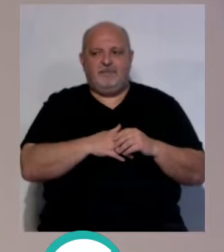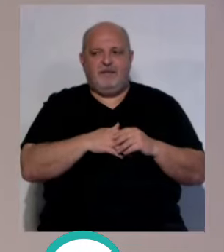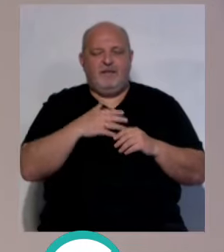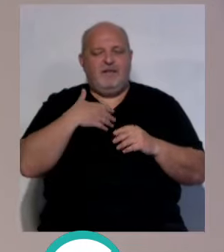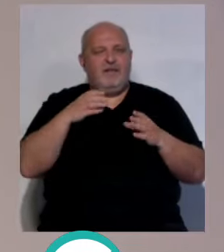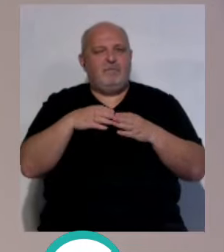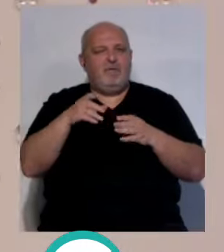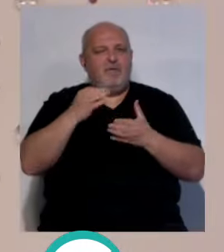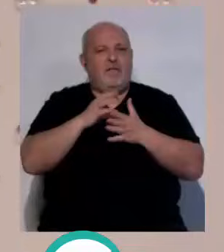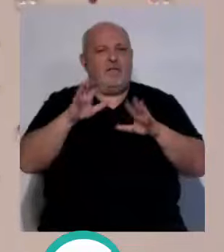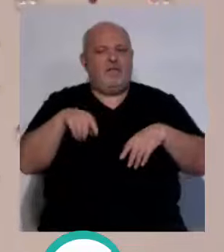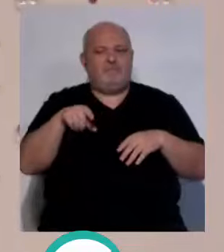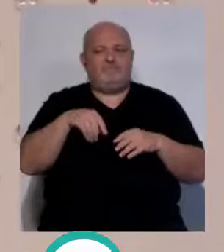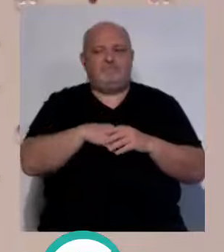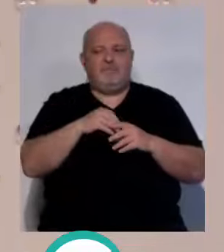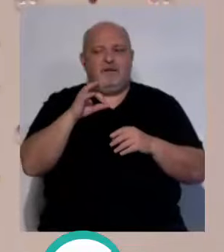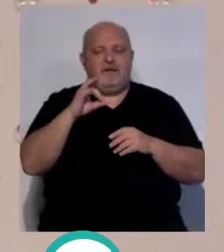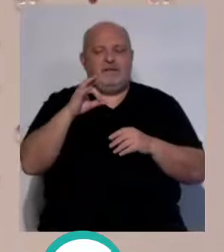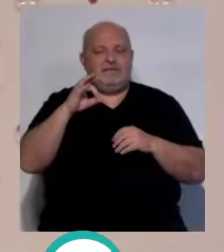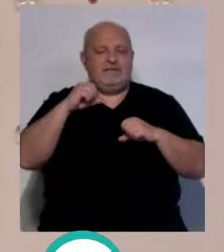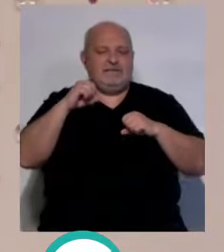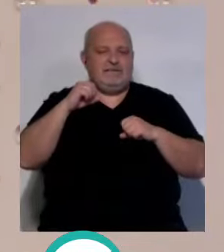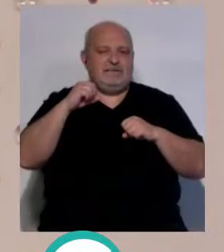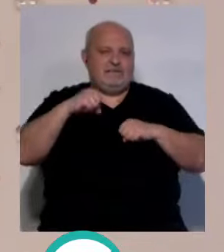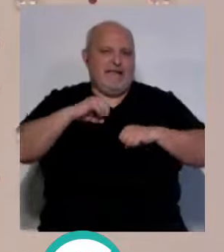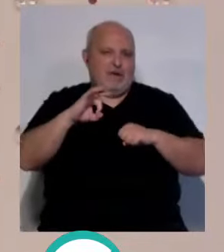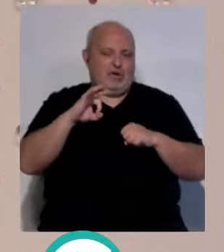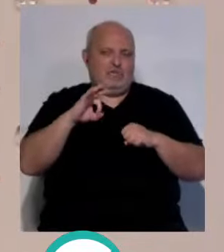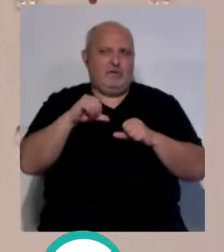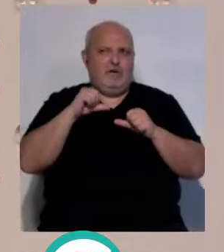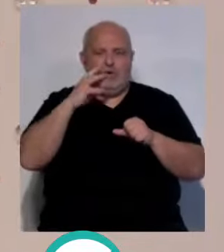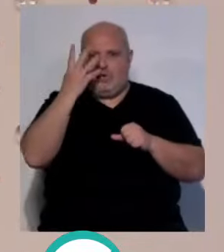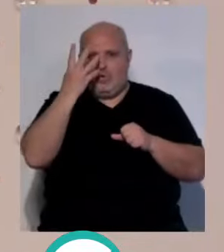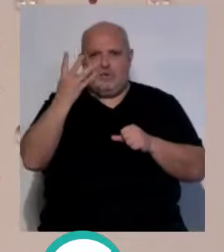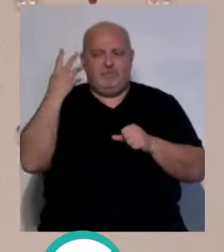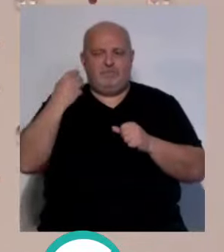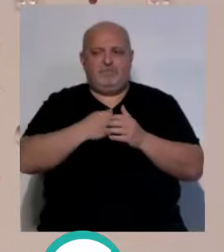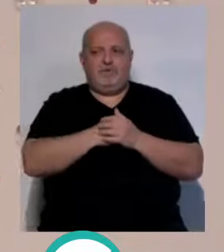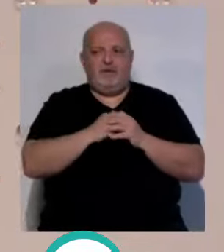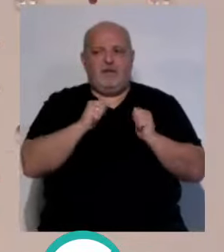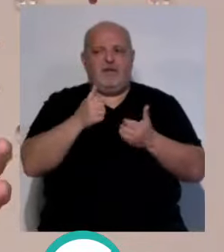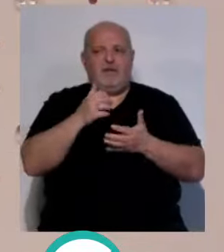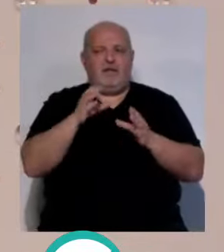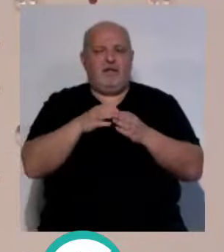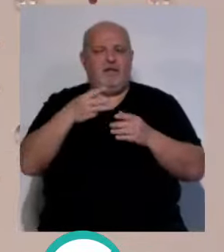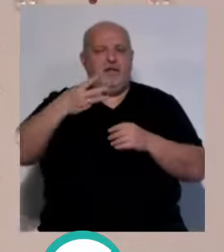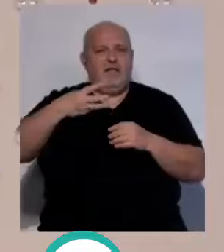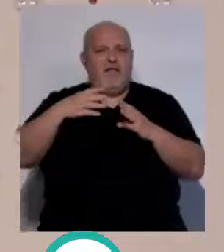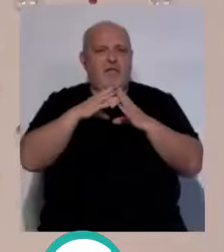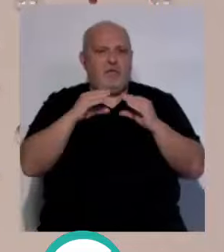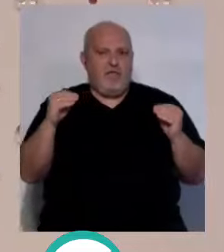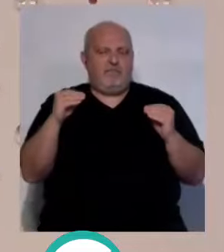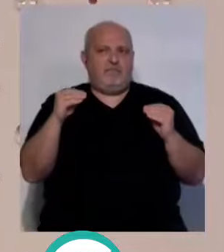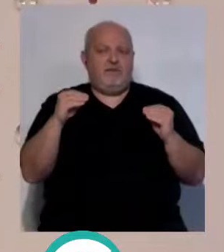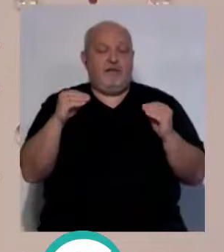¿Qué equipo es este? En Ciudad de Cádiz Senior, empezamos hace cuatro años y empezamos el equipo en Tercer Andaluza y